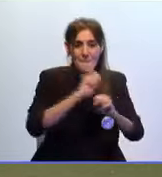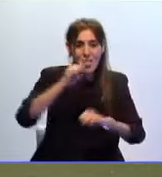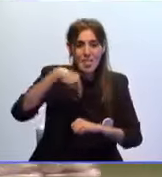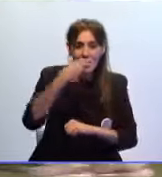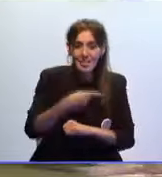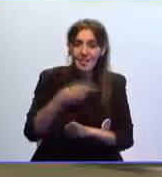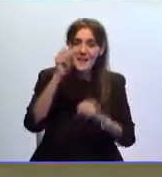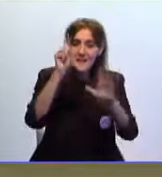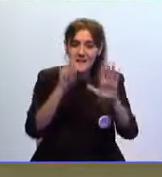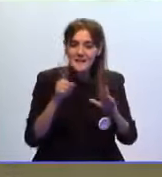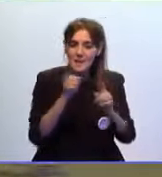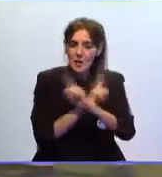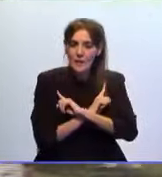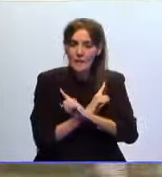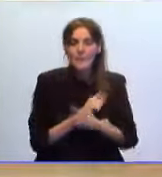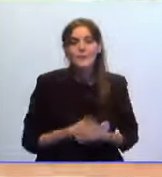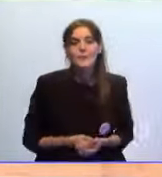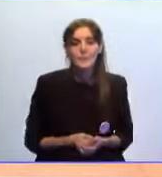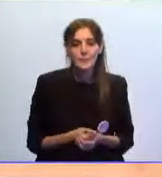6 de noviembre